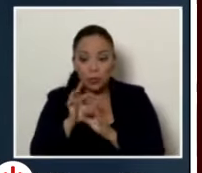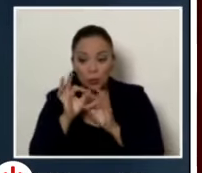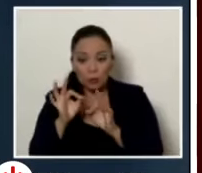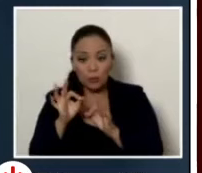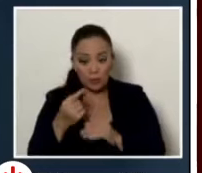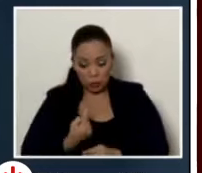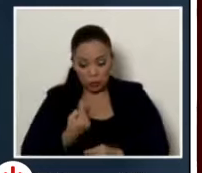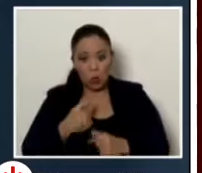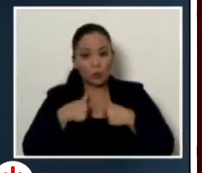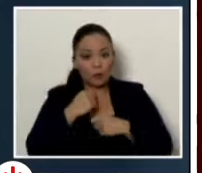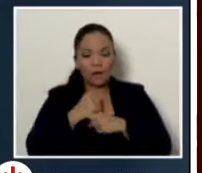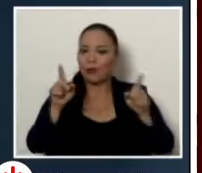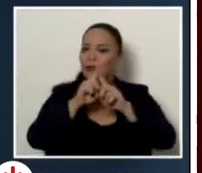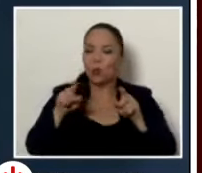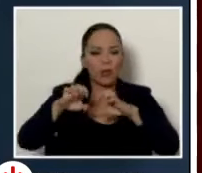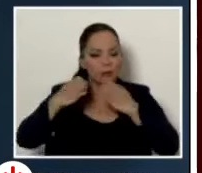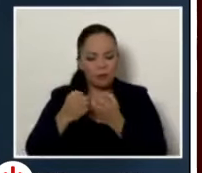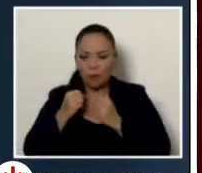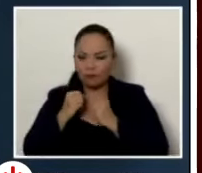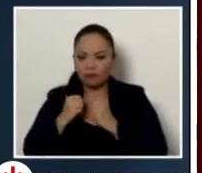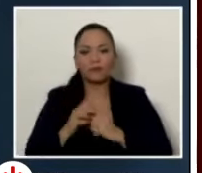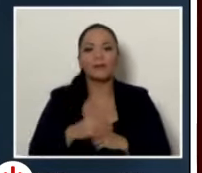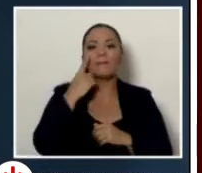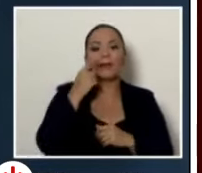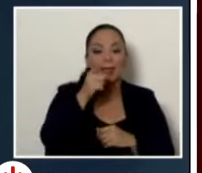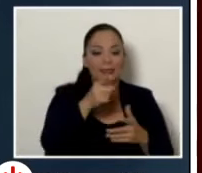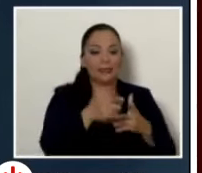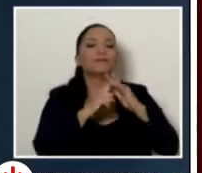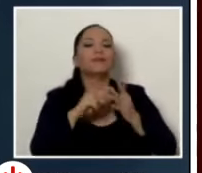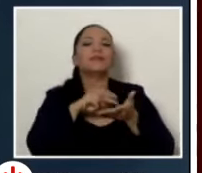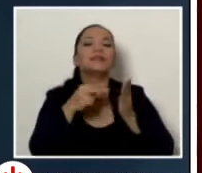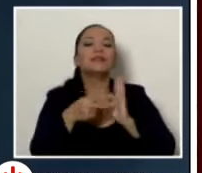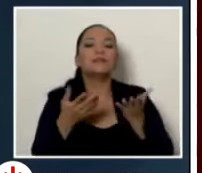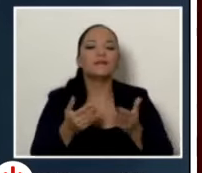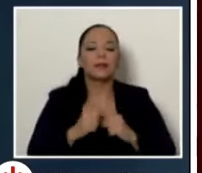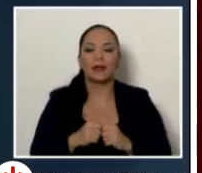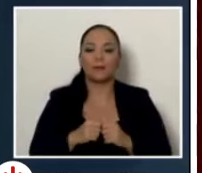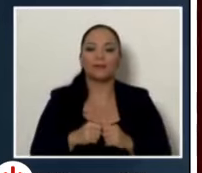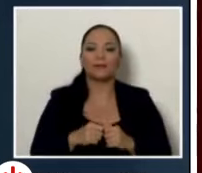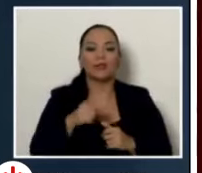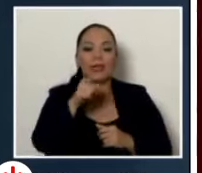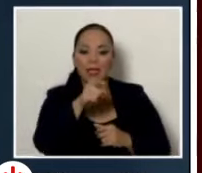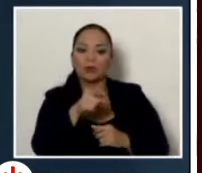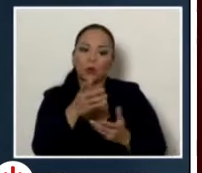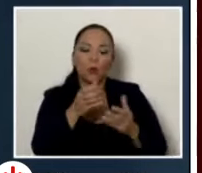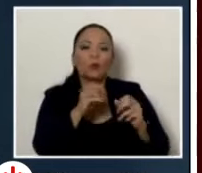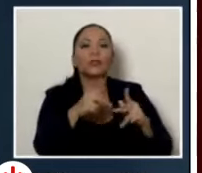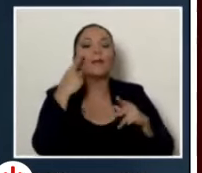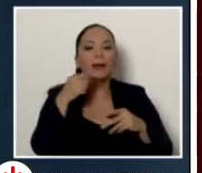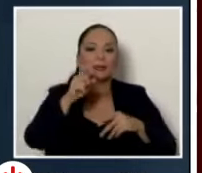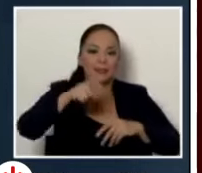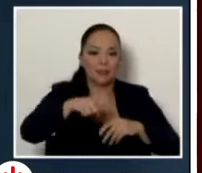equipo detrás. Además, esta línea de crédito es una línea de crédito revolutiva. Eso significa que es una línea abierta para necesidades de corto plazo.